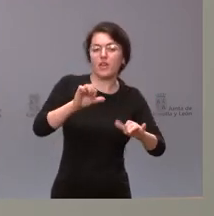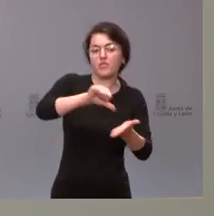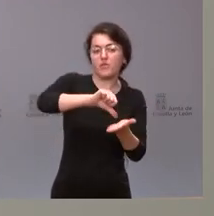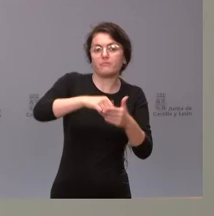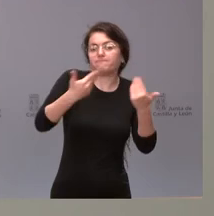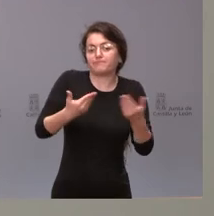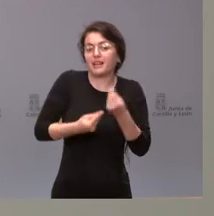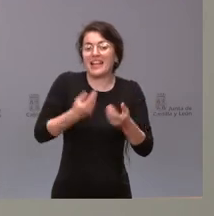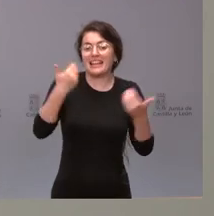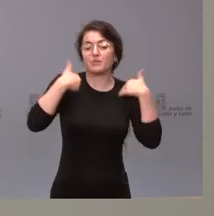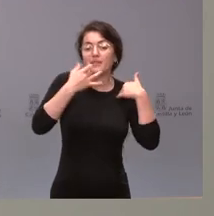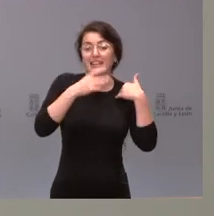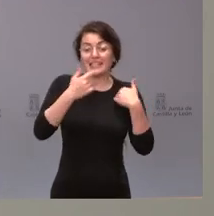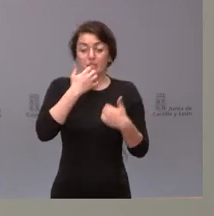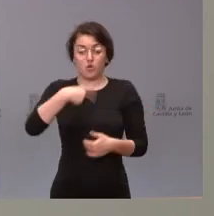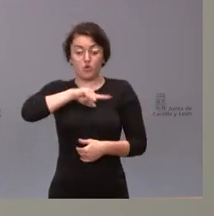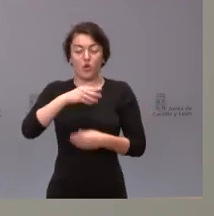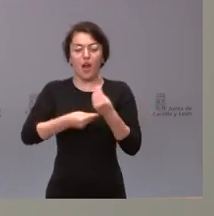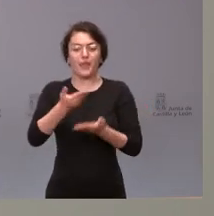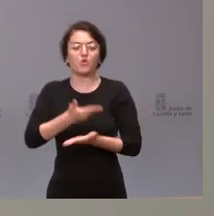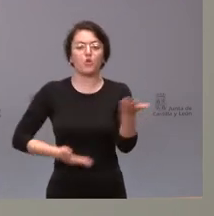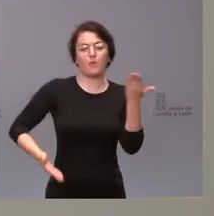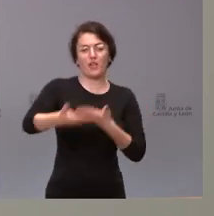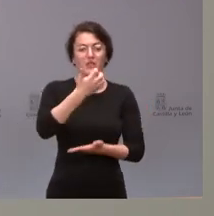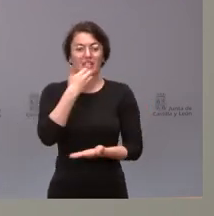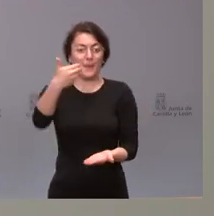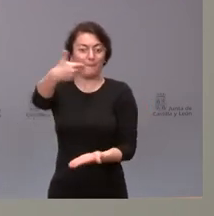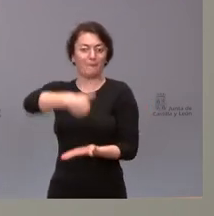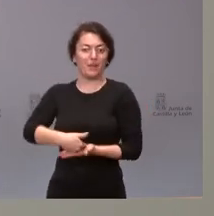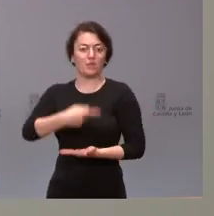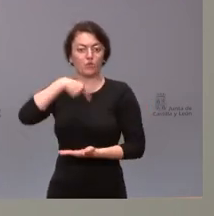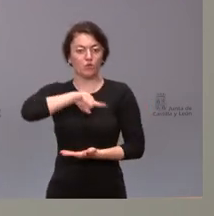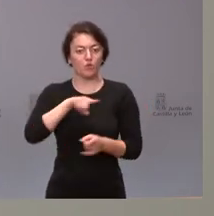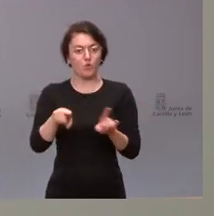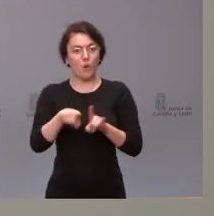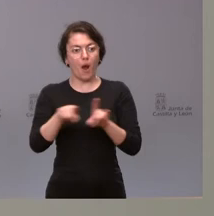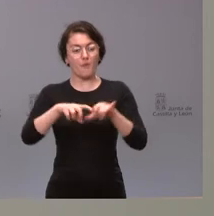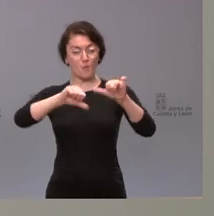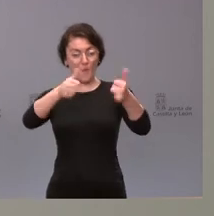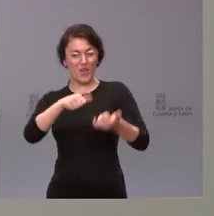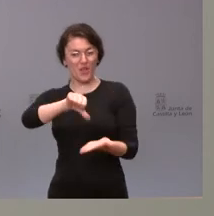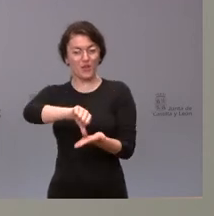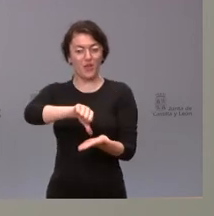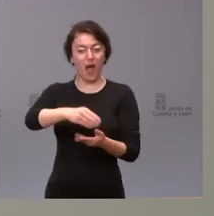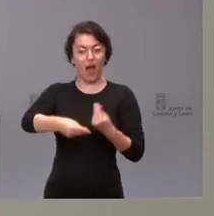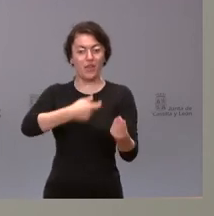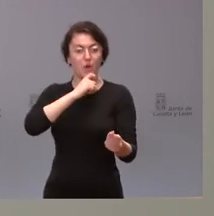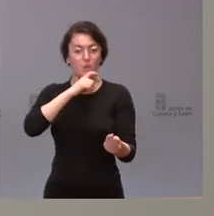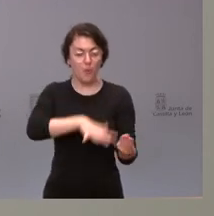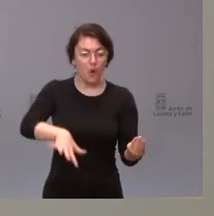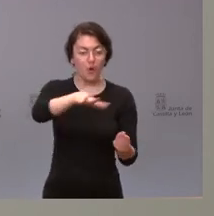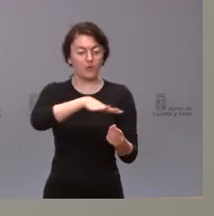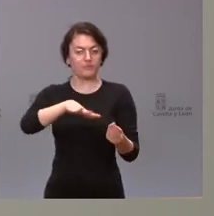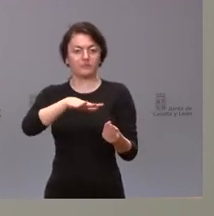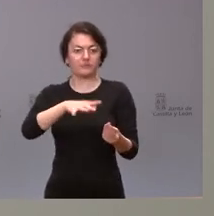tanto, si se nos pide colaboración vamos a estar siempre ahí. Si se nos pide que seamos nosotros los que definamos el modelo de ciudad, que tampoco se nos ha pedido, pues ya